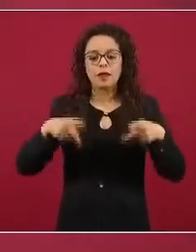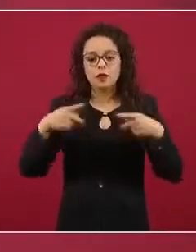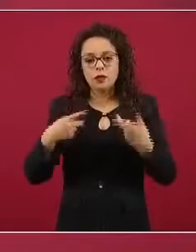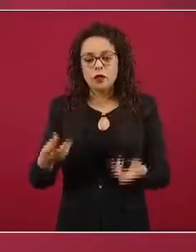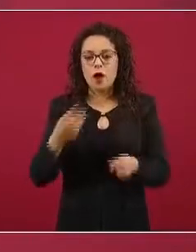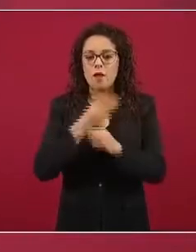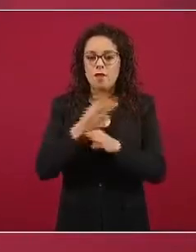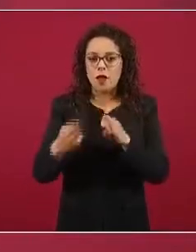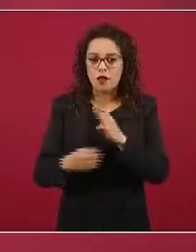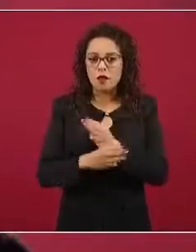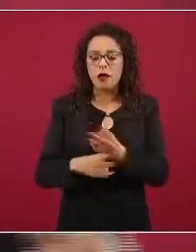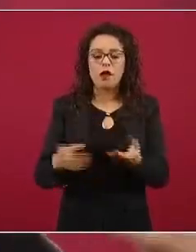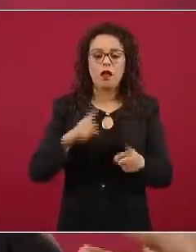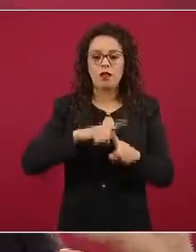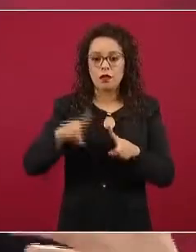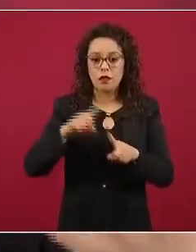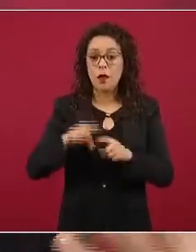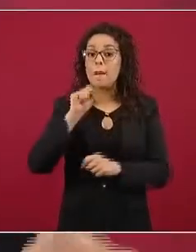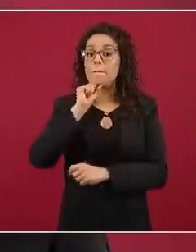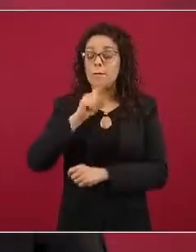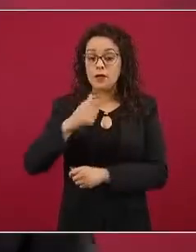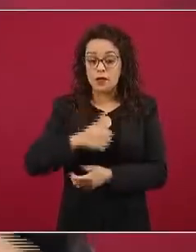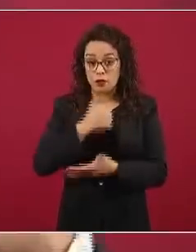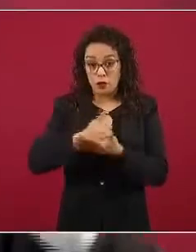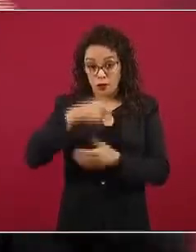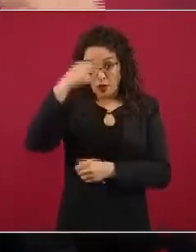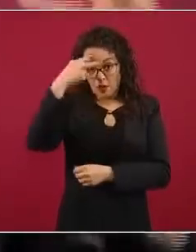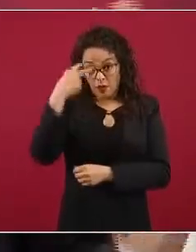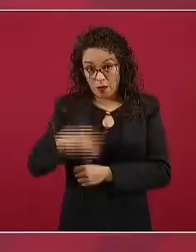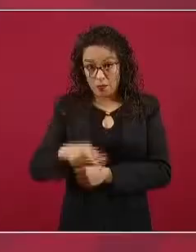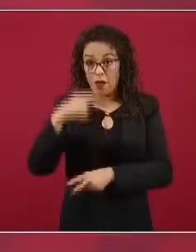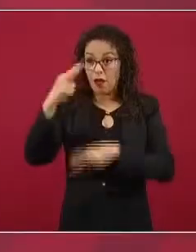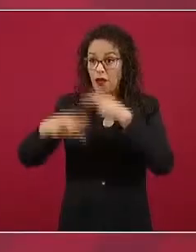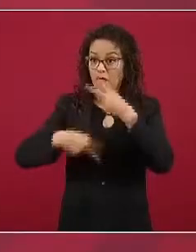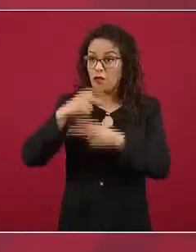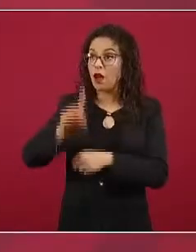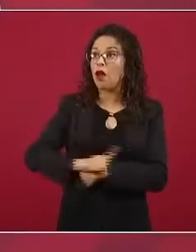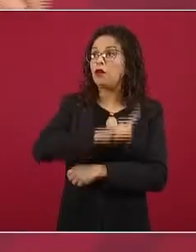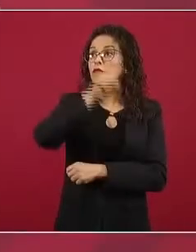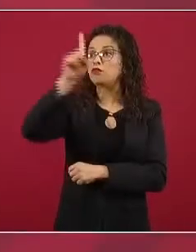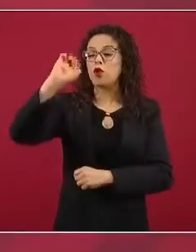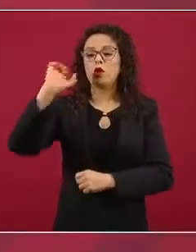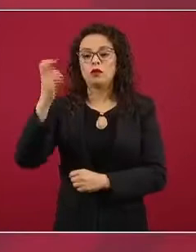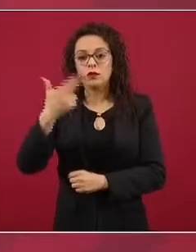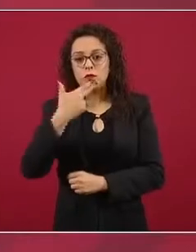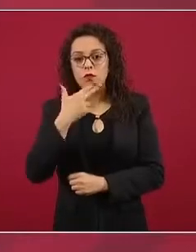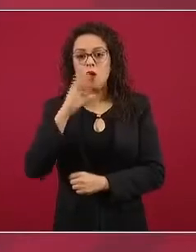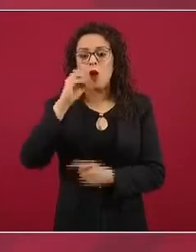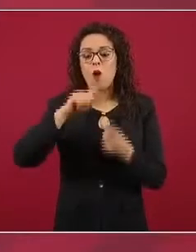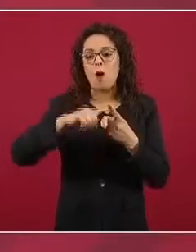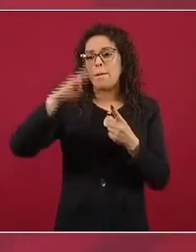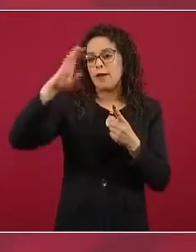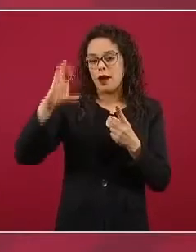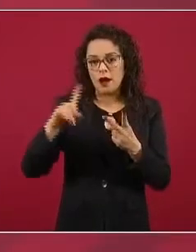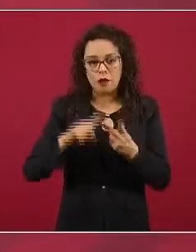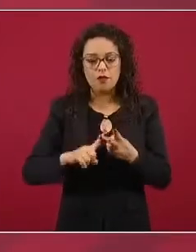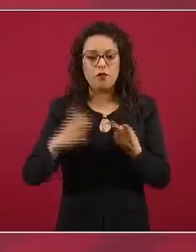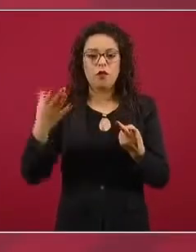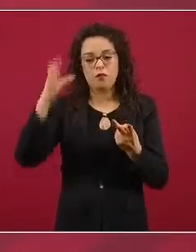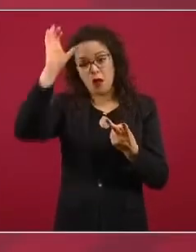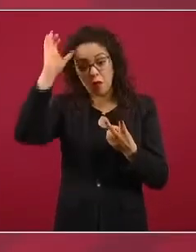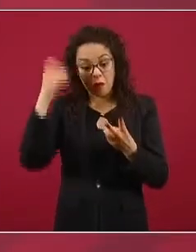salido gente de la Ciudad de México a ayudar en momentos críticos a Chihuahua o a Baja California o a Coahuila,